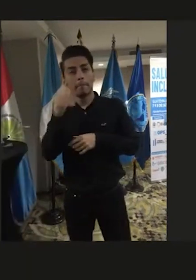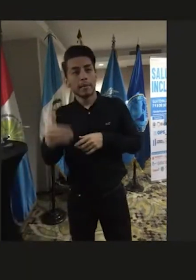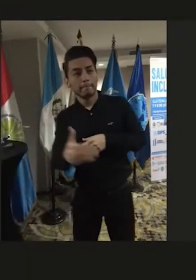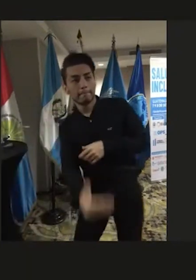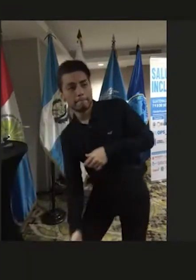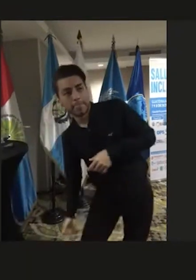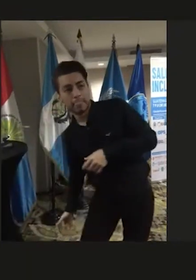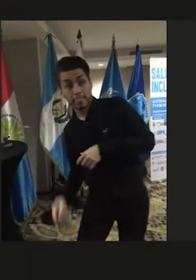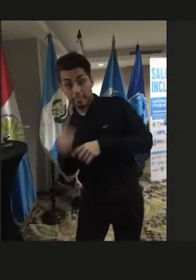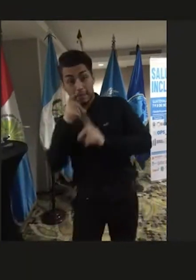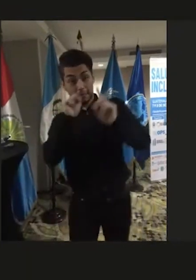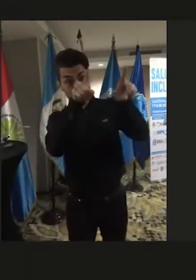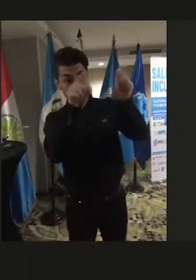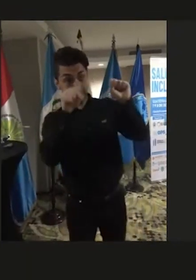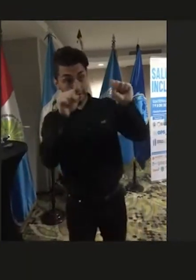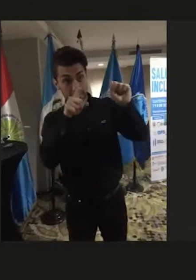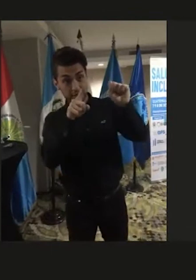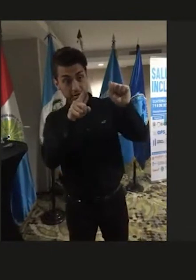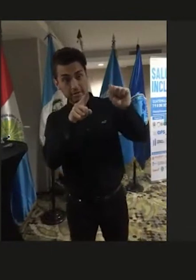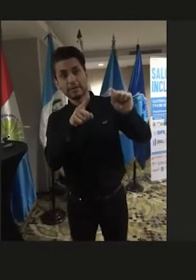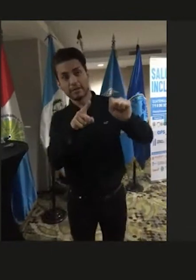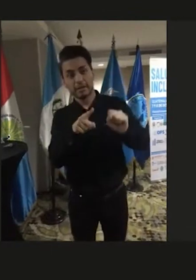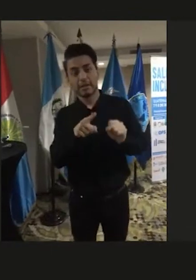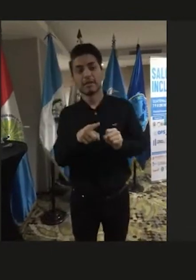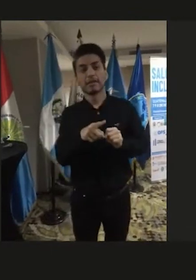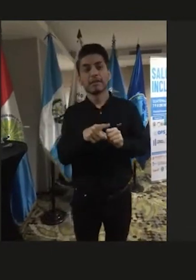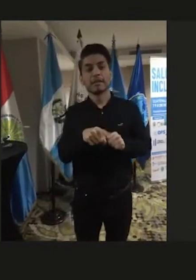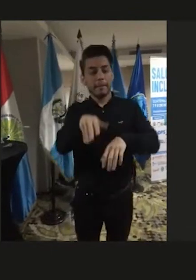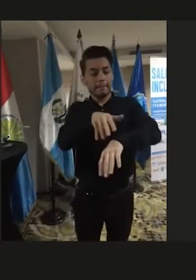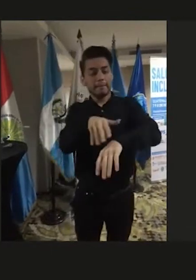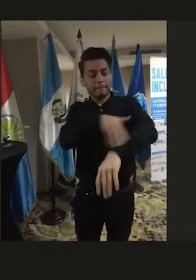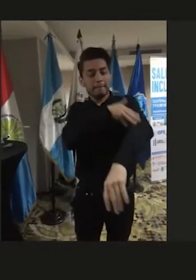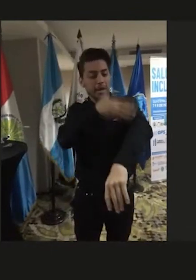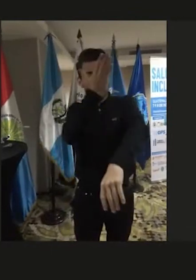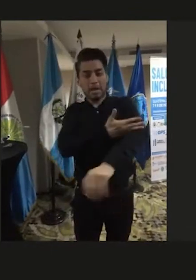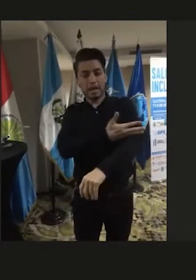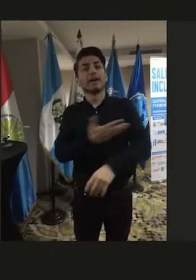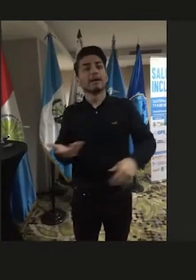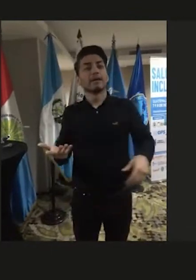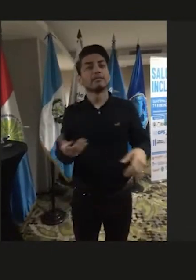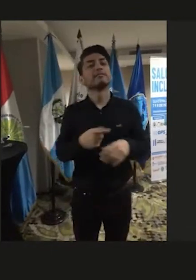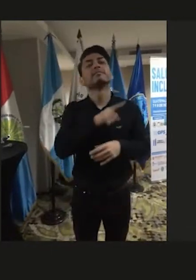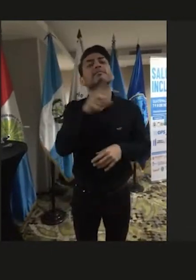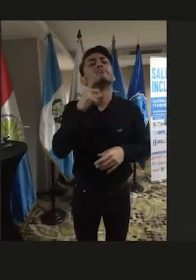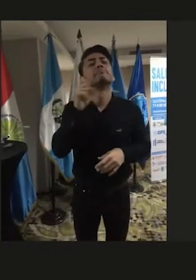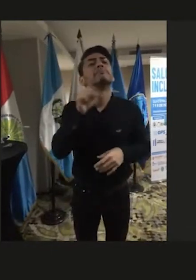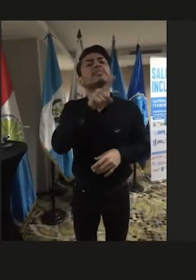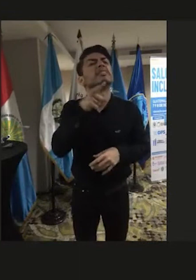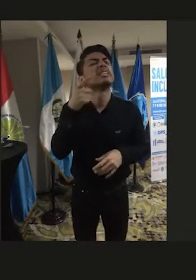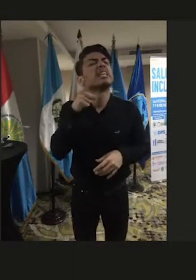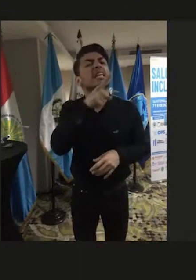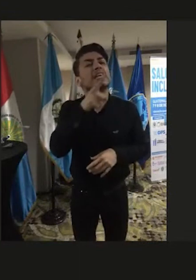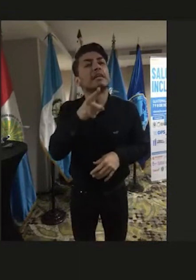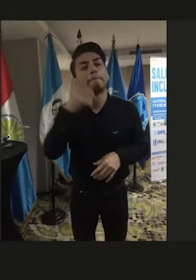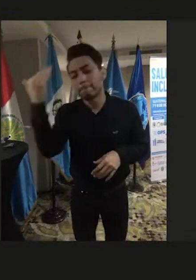Oligario? Es amputado. Todavía estaban averiguando los compañeros. digo, jóvenes, ¿quién de ustedes fue el que le quitó